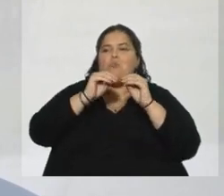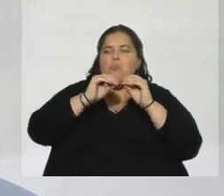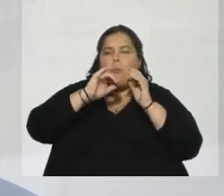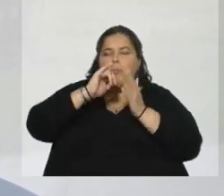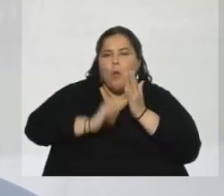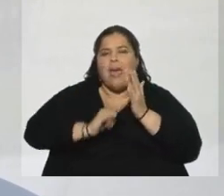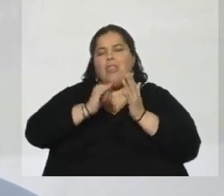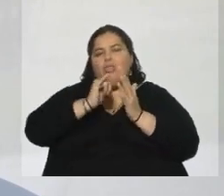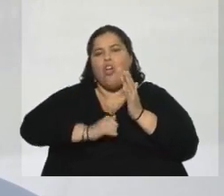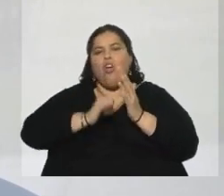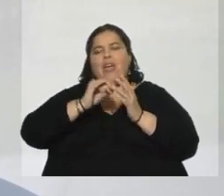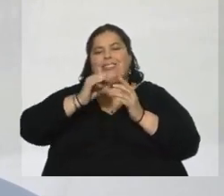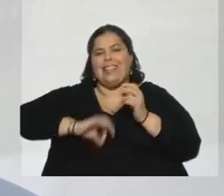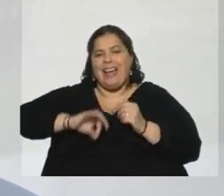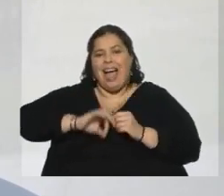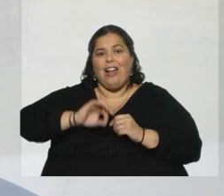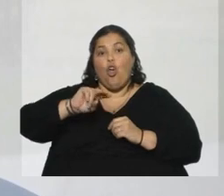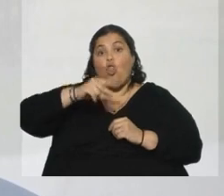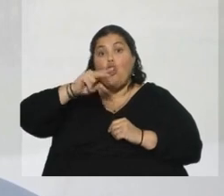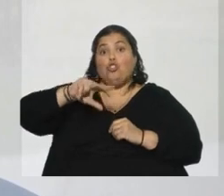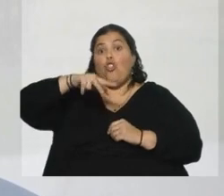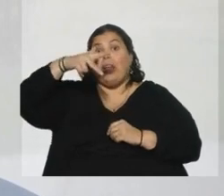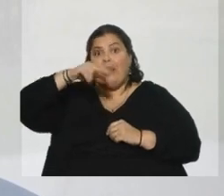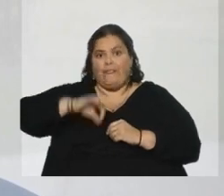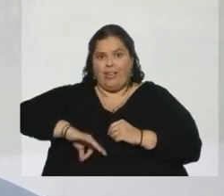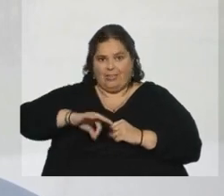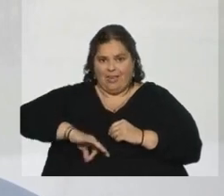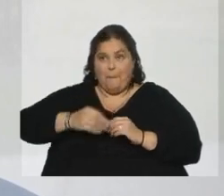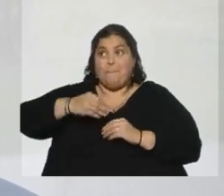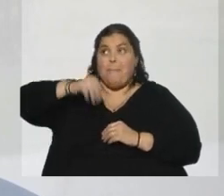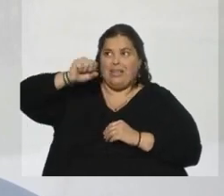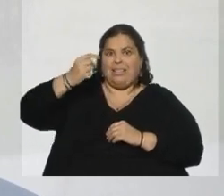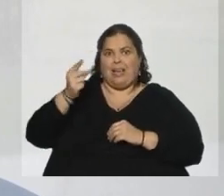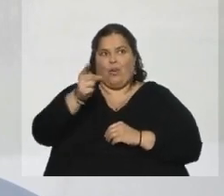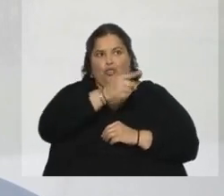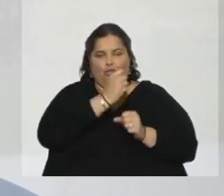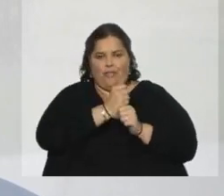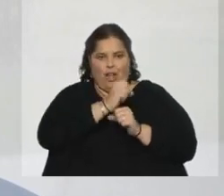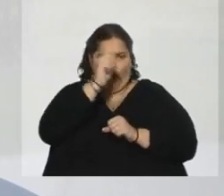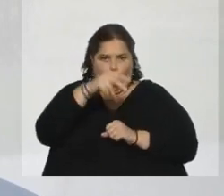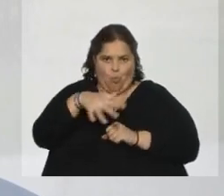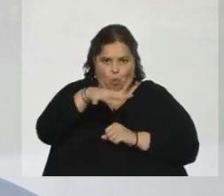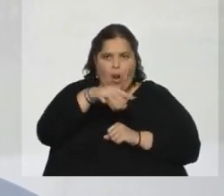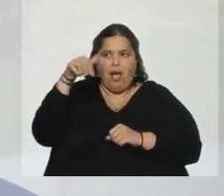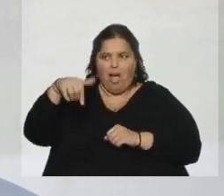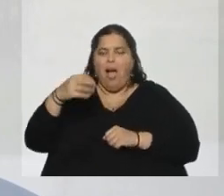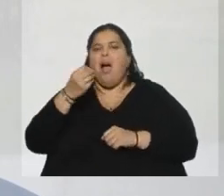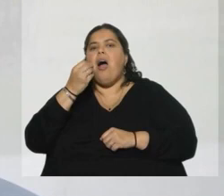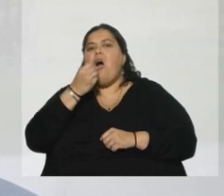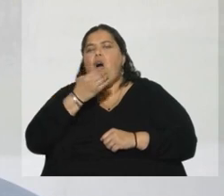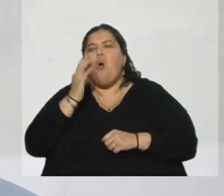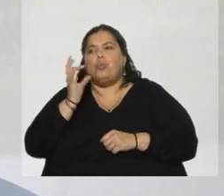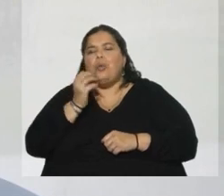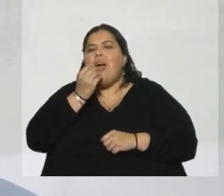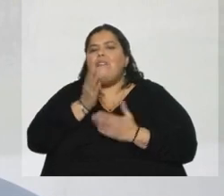que está entre dos y tres veces por encima de lo que da el salario en plaza. O una cantidad de beneficios para el Uruguay a cambio de esas